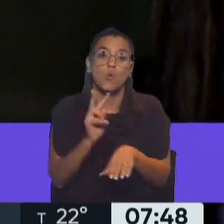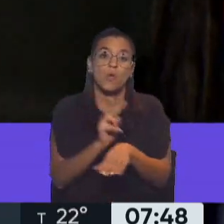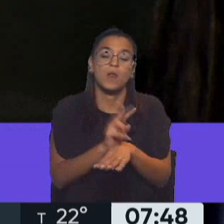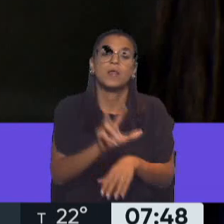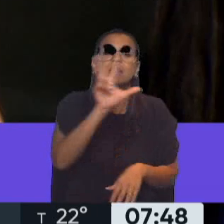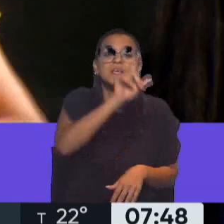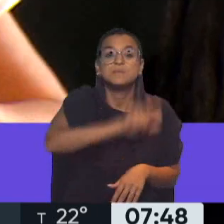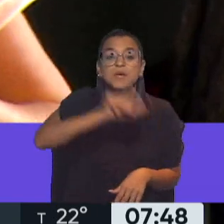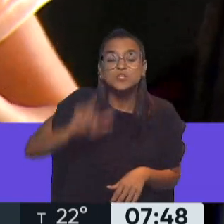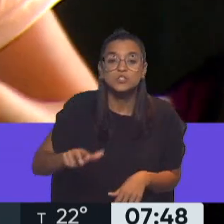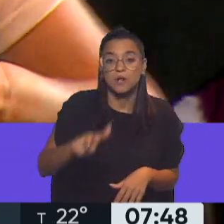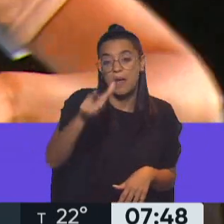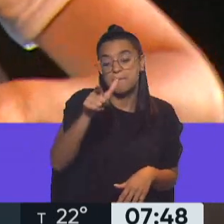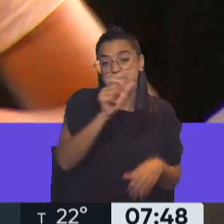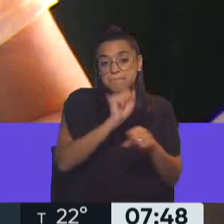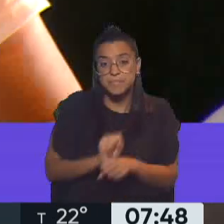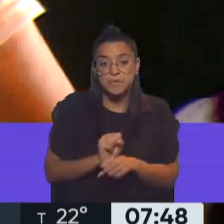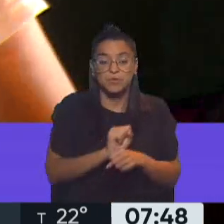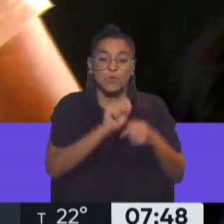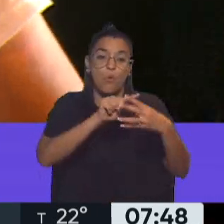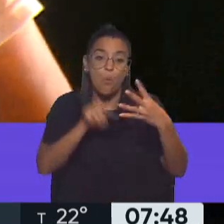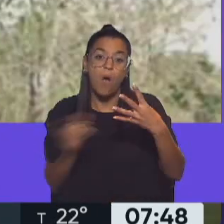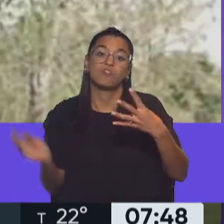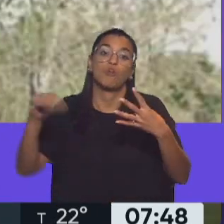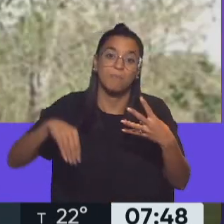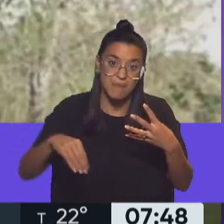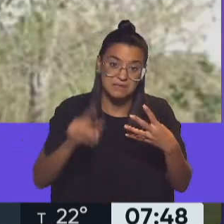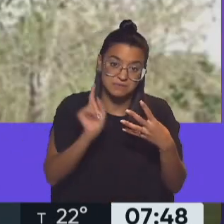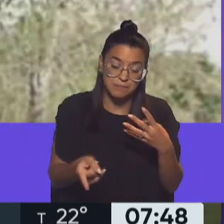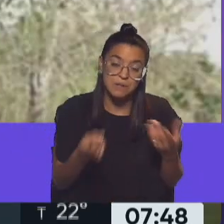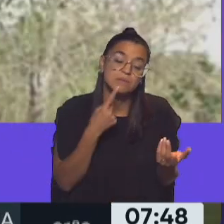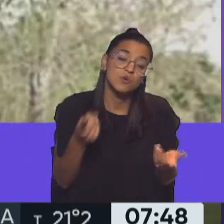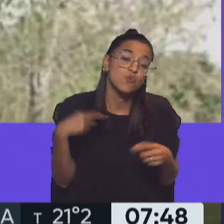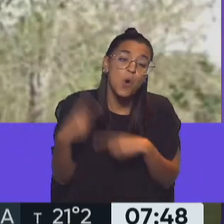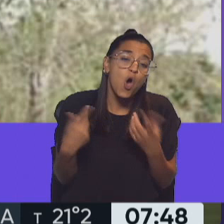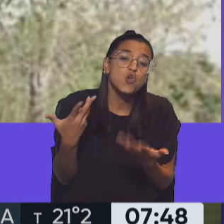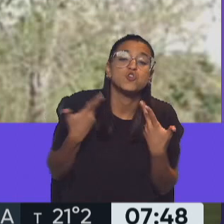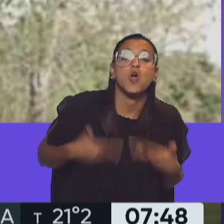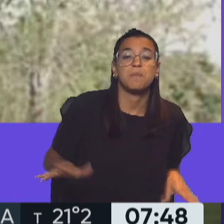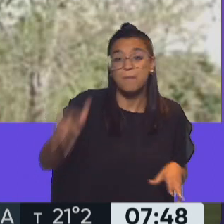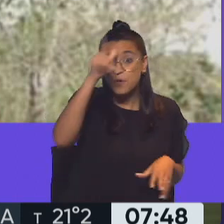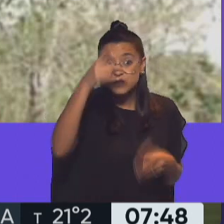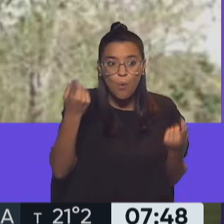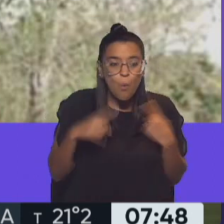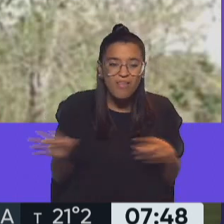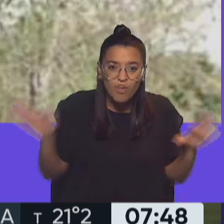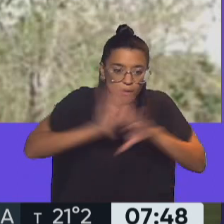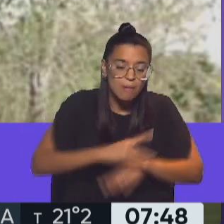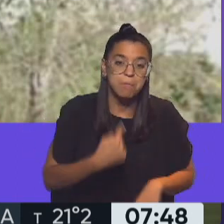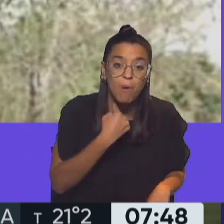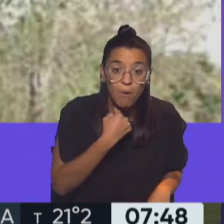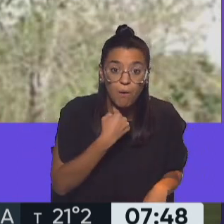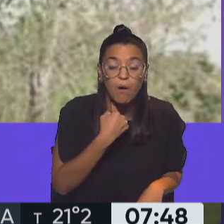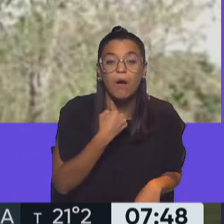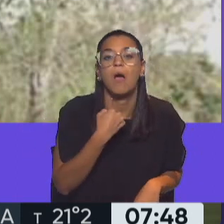presos y cuatro al caer. Es muy habitual que evidentemente la policía cuando se equivoca y hace estas